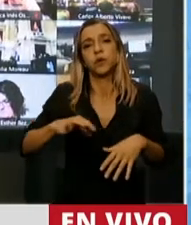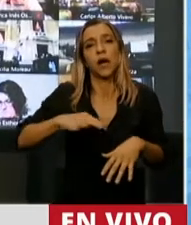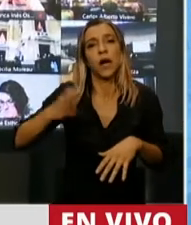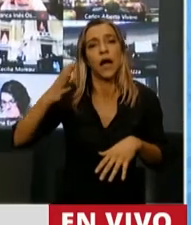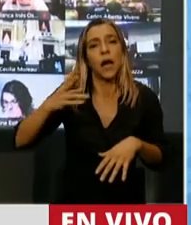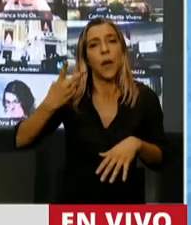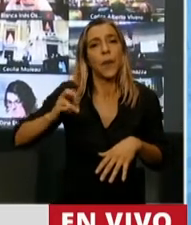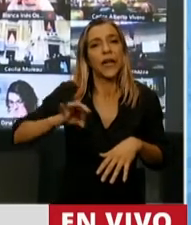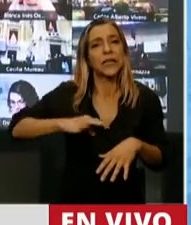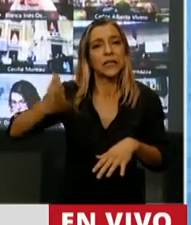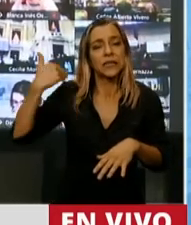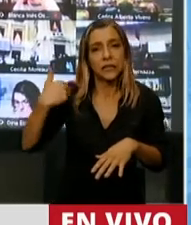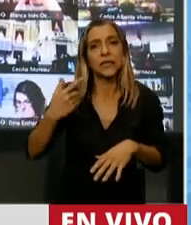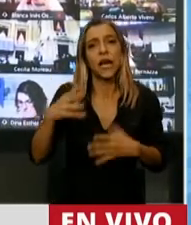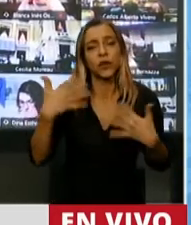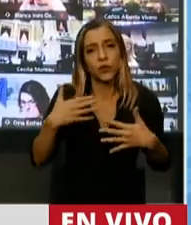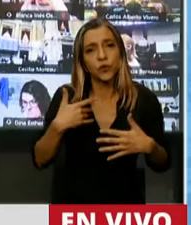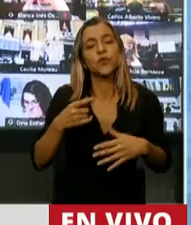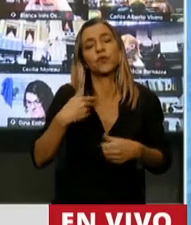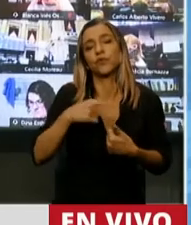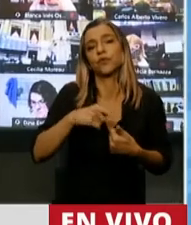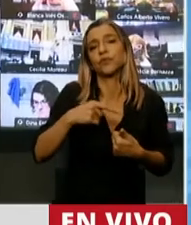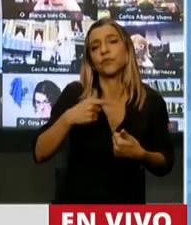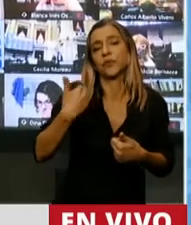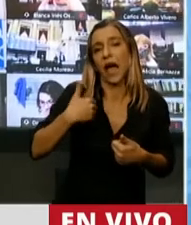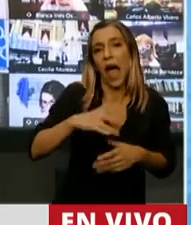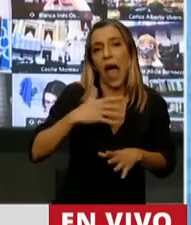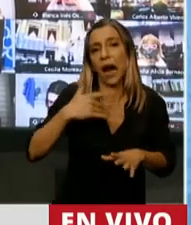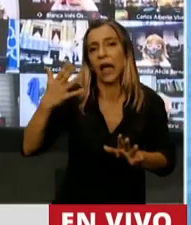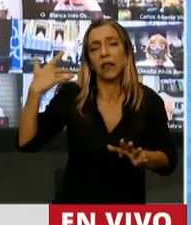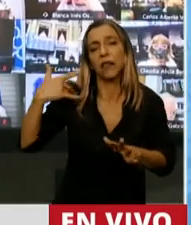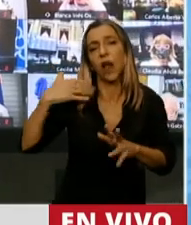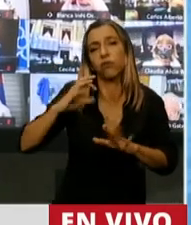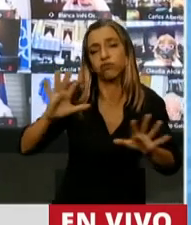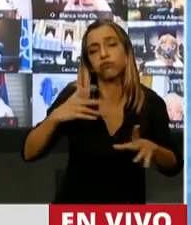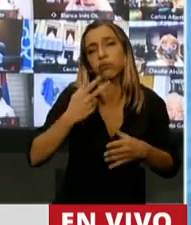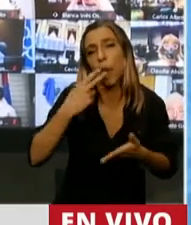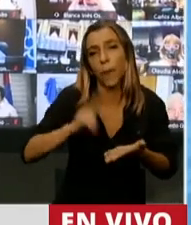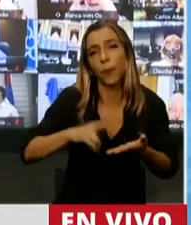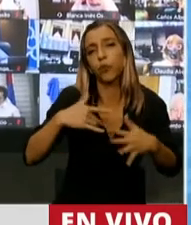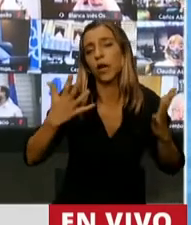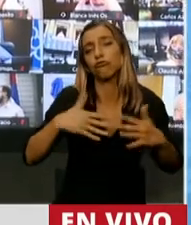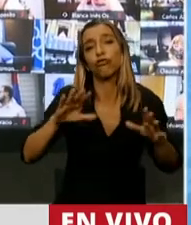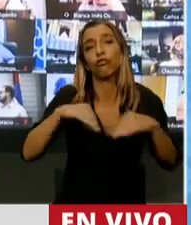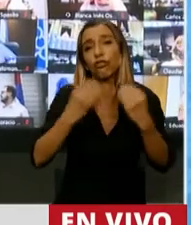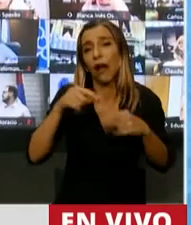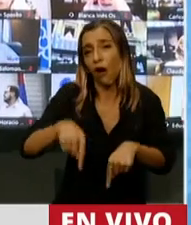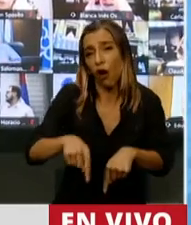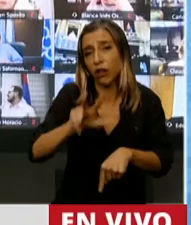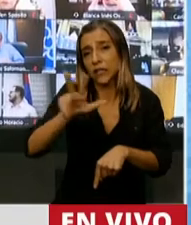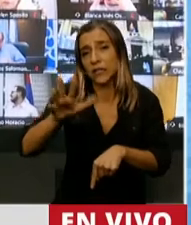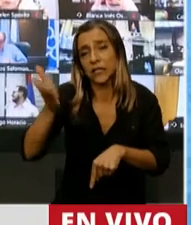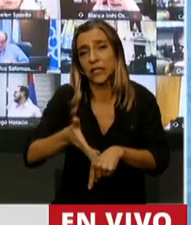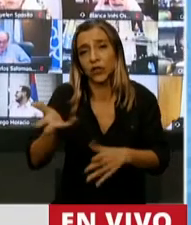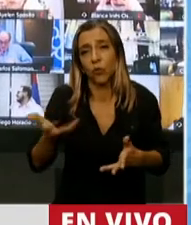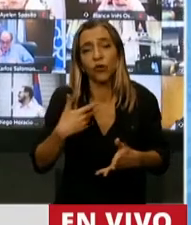presión del 20%, el promedio de Latinoamérica del 22%, y hoy estamos con una presión impositiva del 35%. Entonces, si no